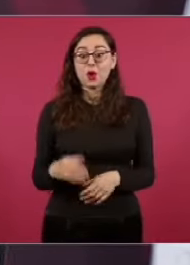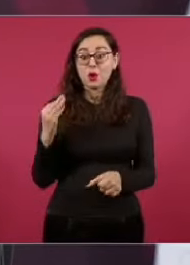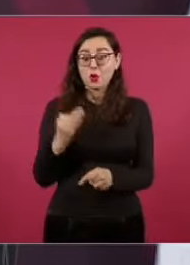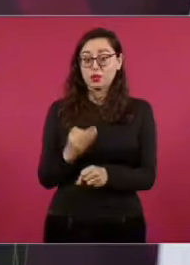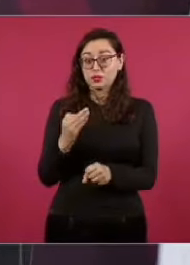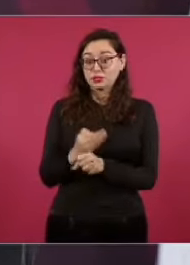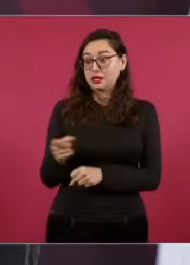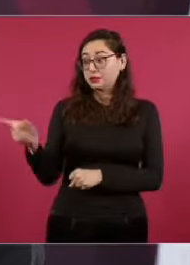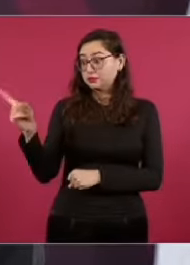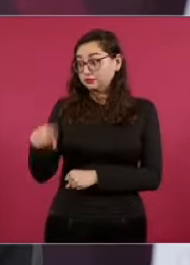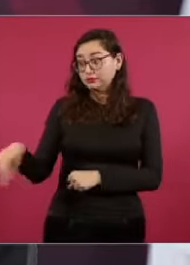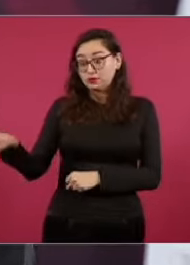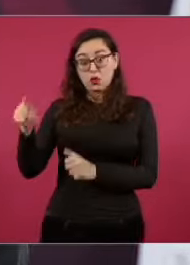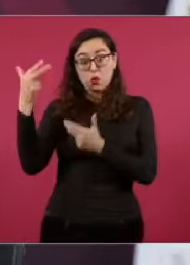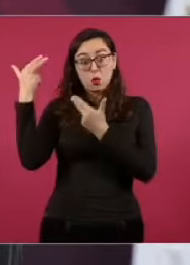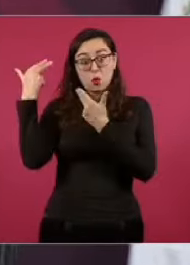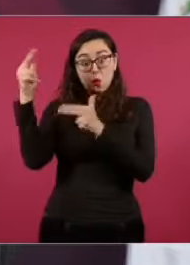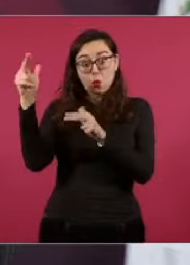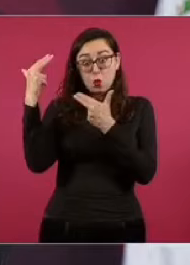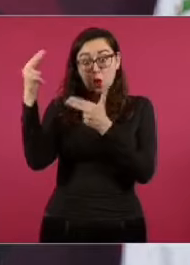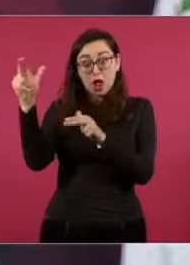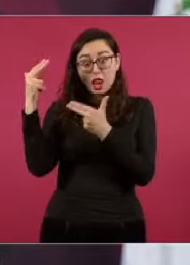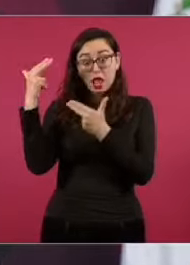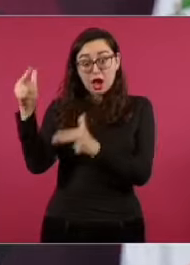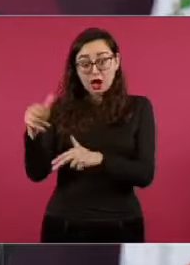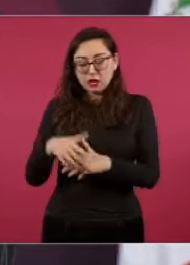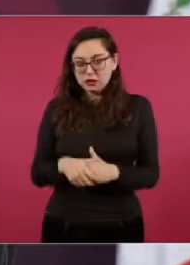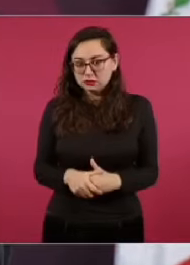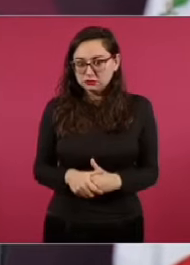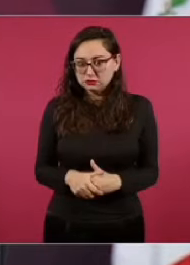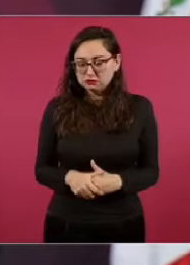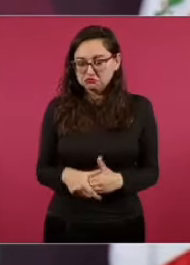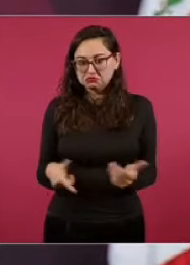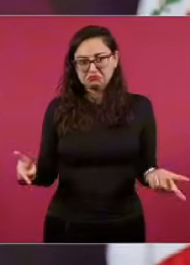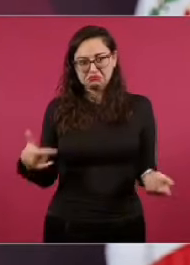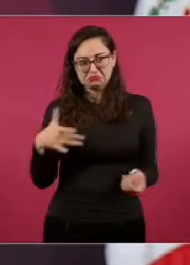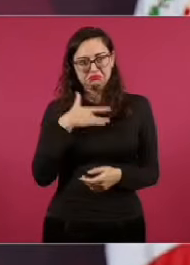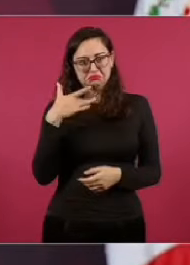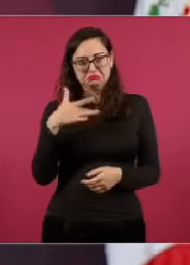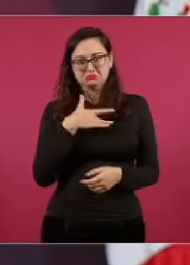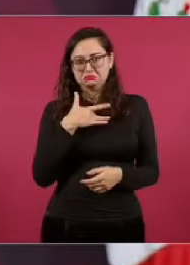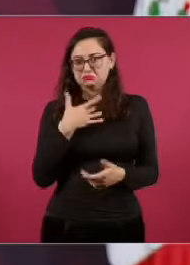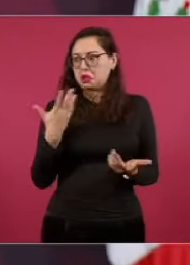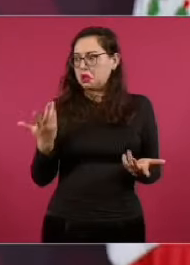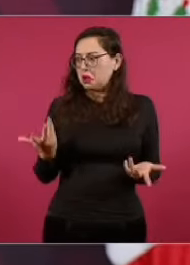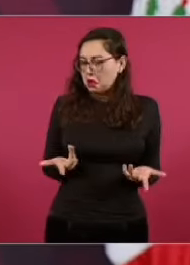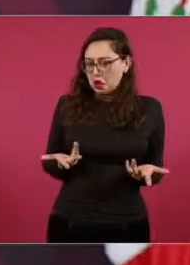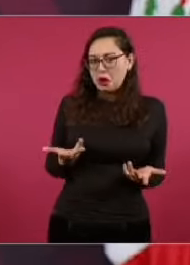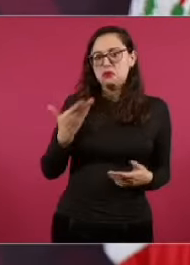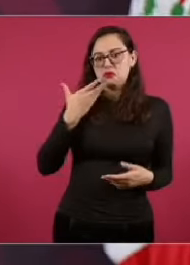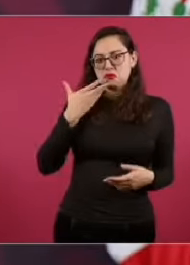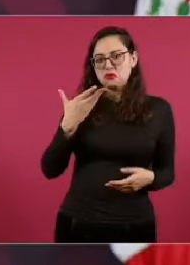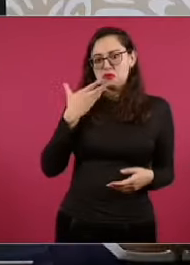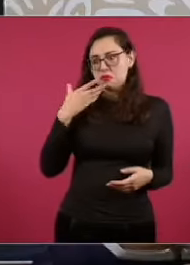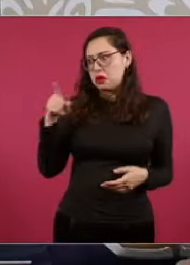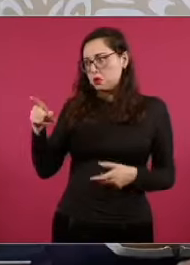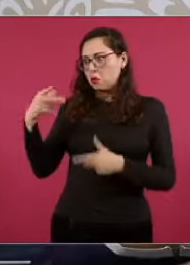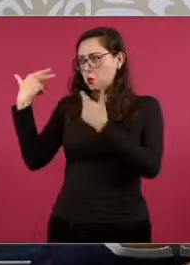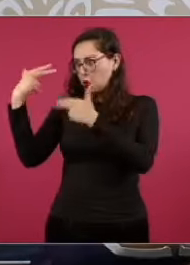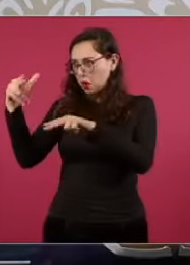yo cuando dijeron que iban a ir a la huelga, hasta me alegré, porque dije,